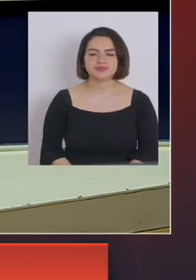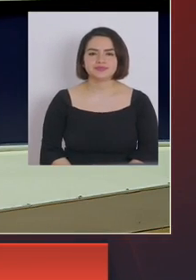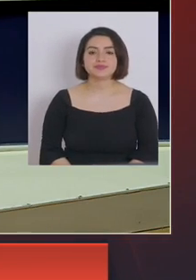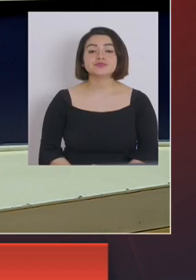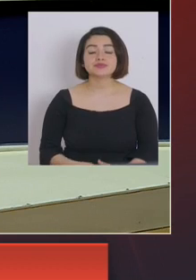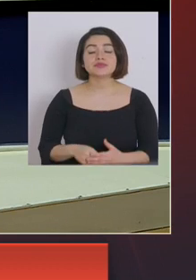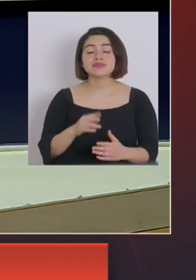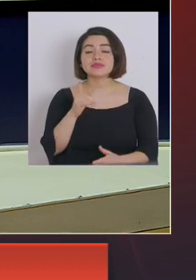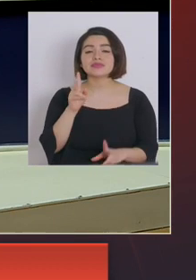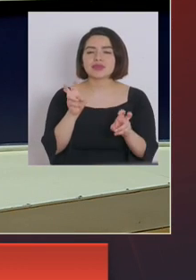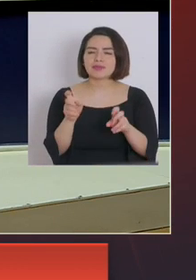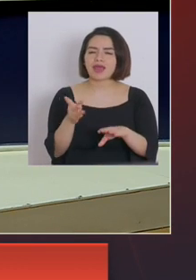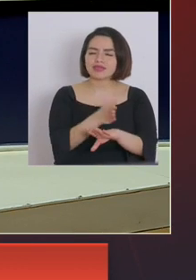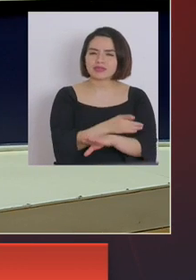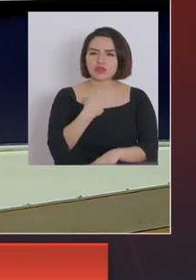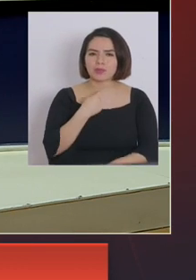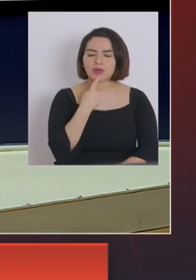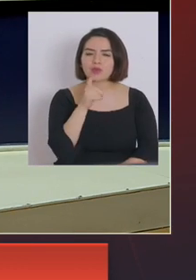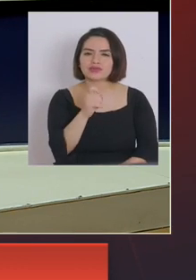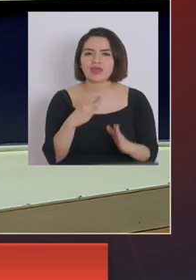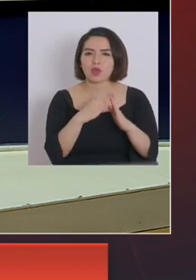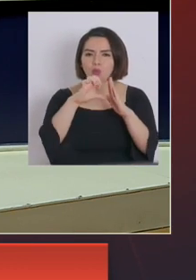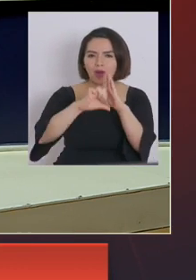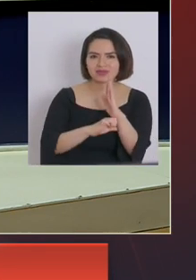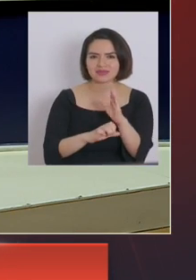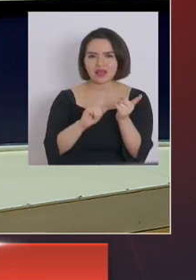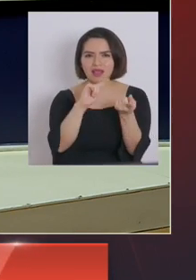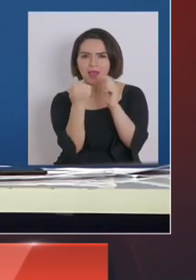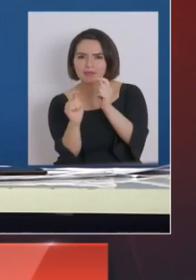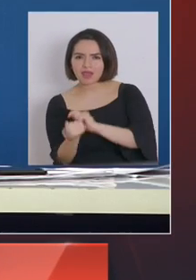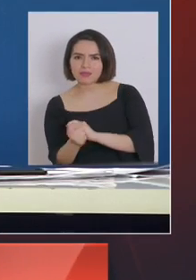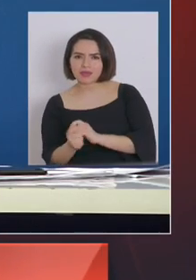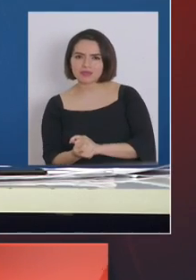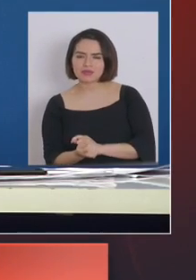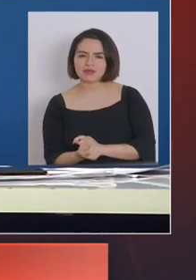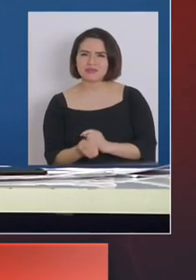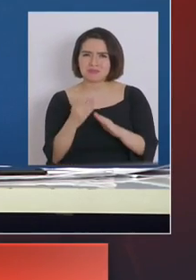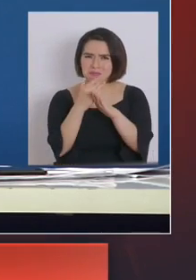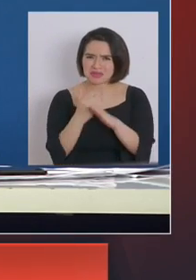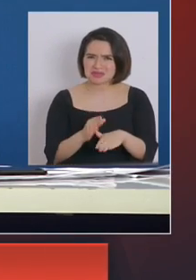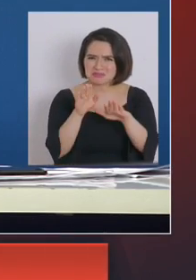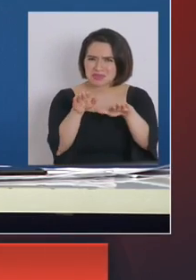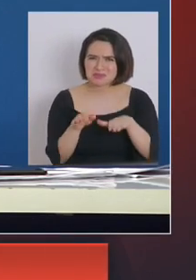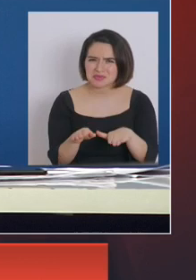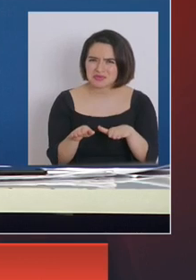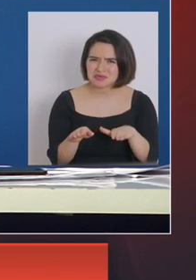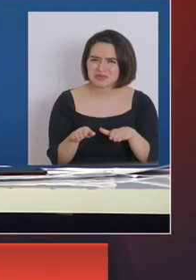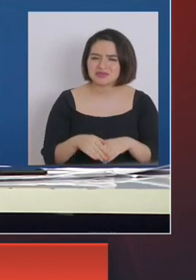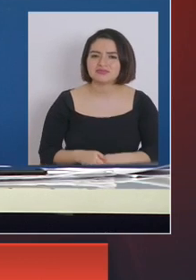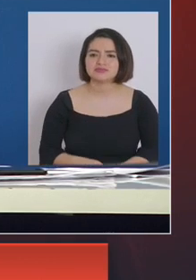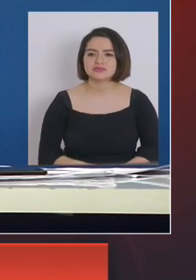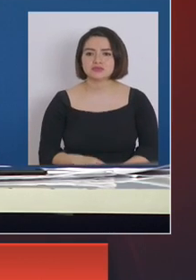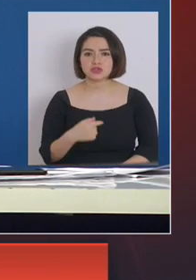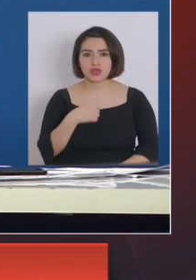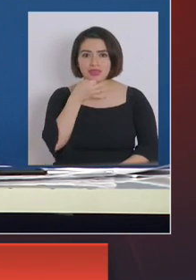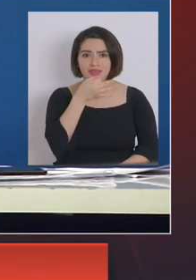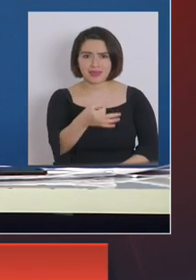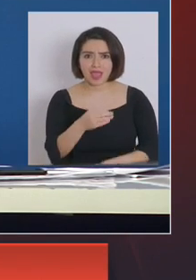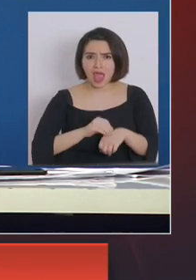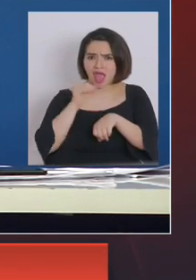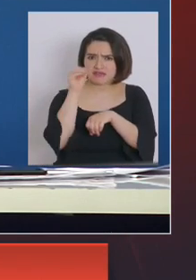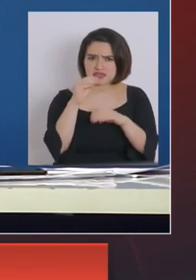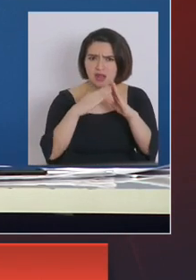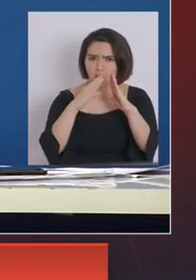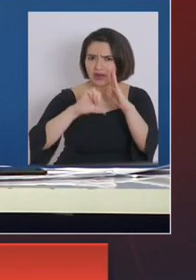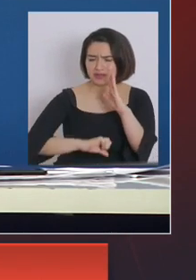preguntaba respecto a las cuarentenas dinámicas, ¿se va a mantener ese formato? Nosotros no hemos dicho, yo jamás dije que íbamos a anunciar una cuarentena